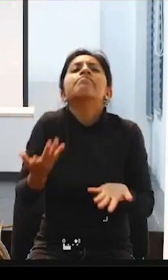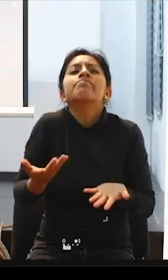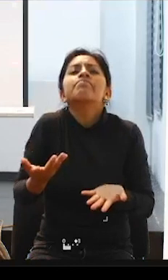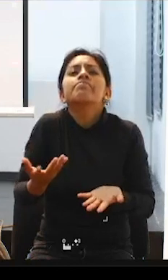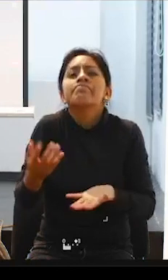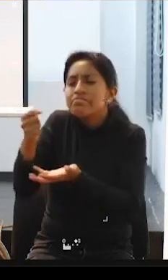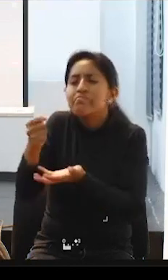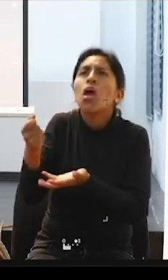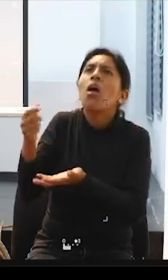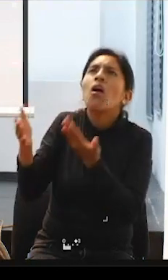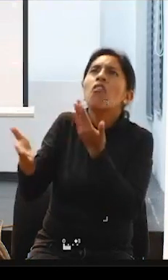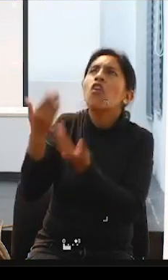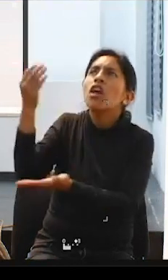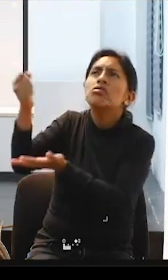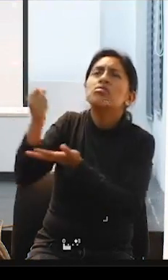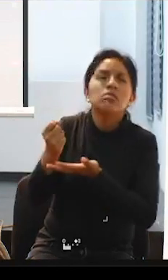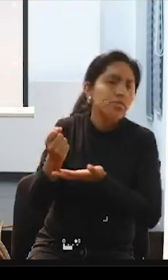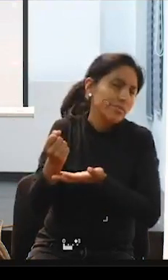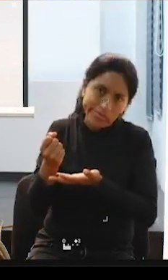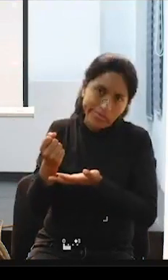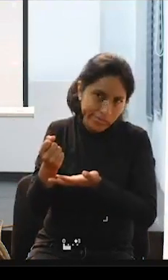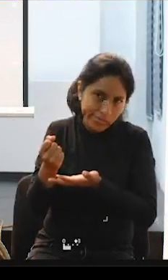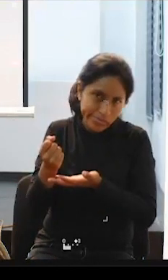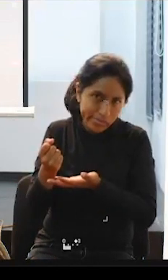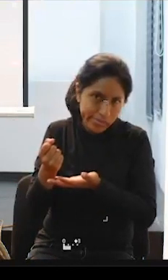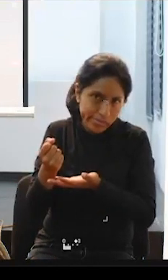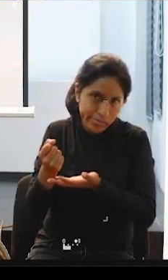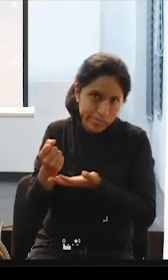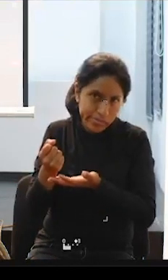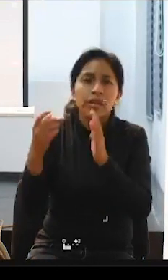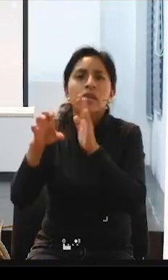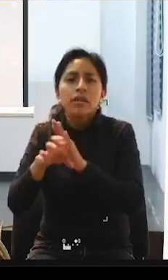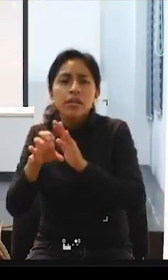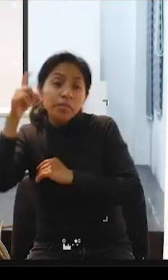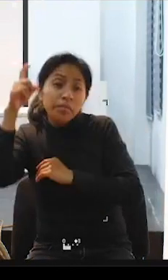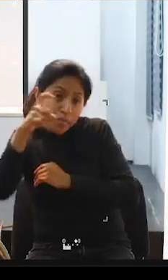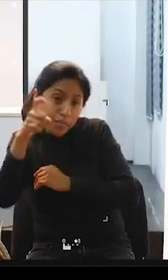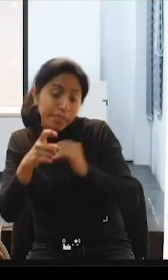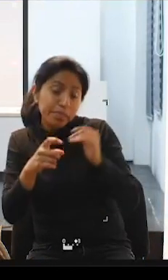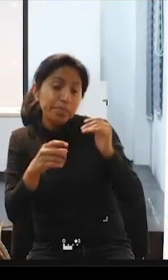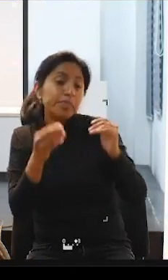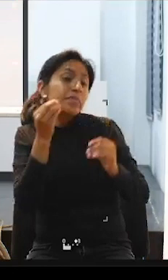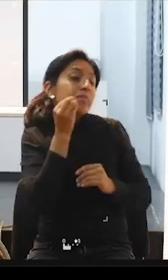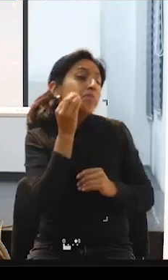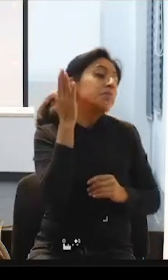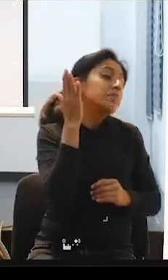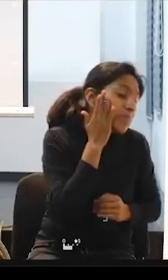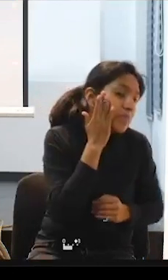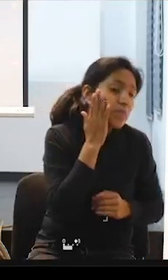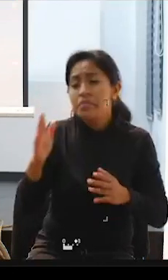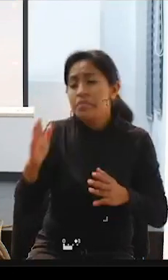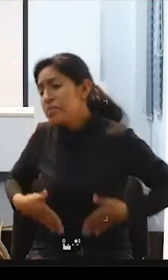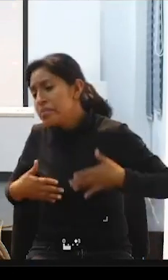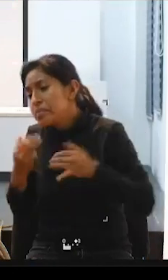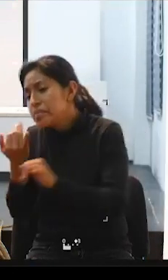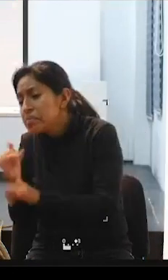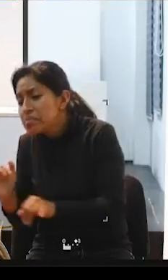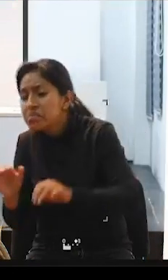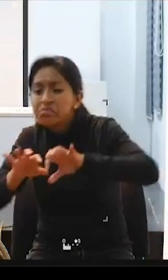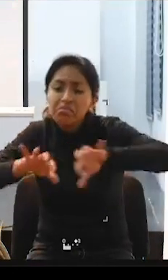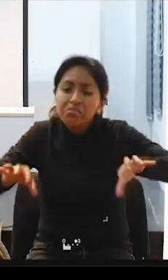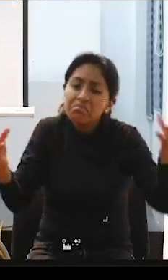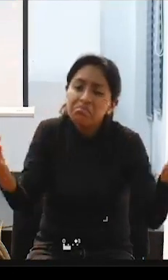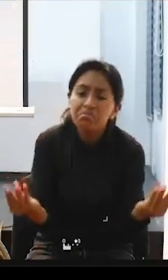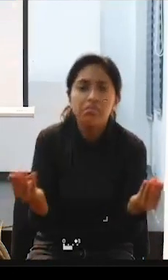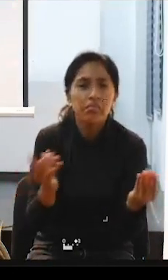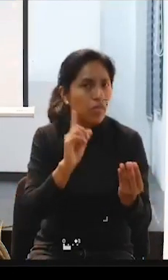que no se mire aquí necesitan residencias y aquí quieren vida independiente, no, estamos